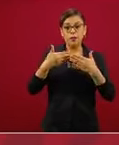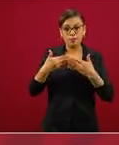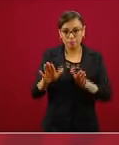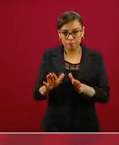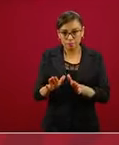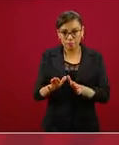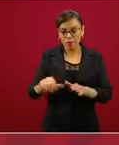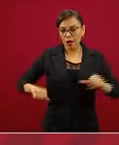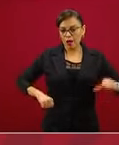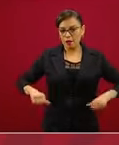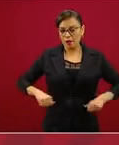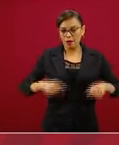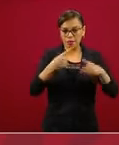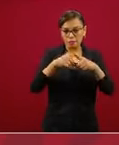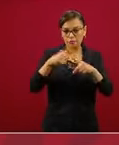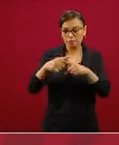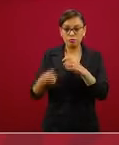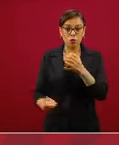normalidad,